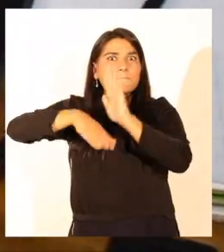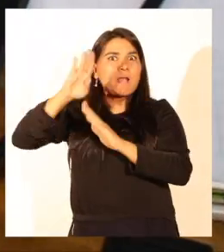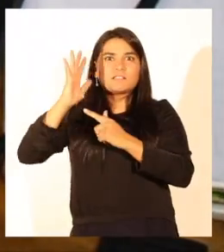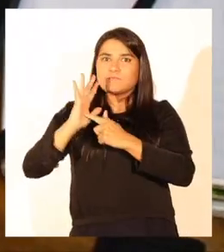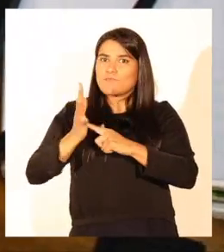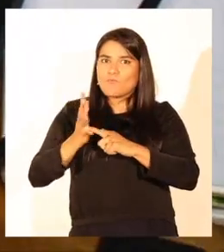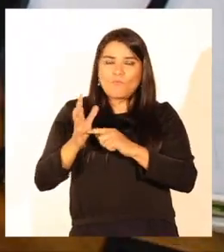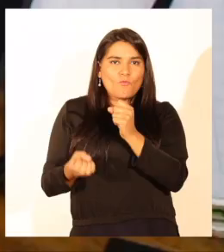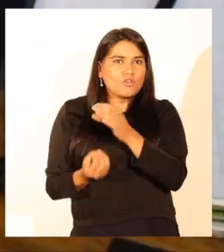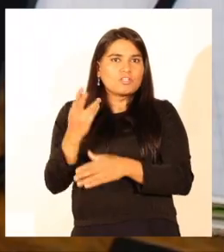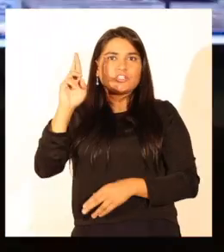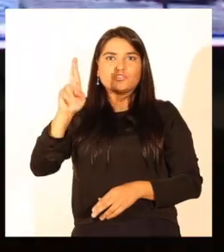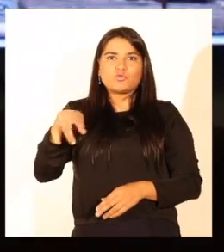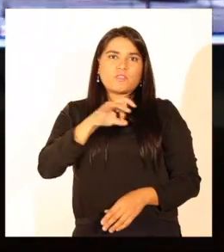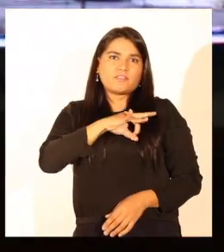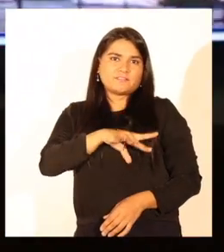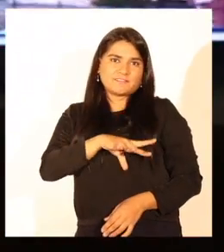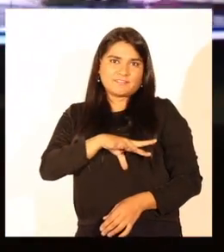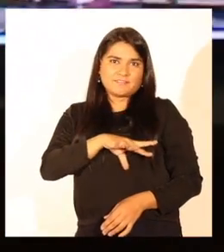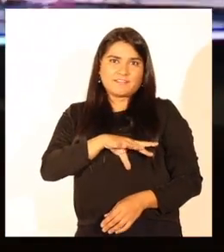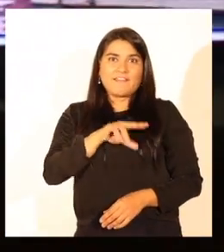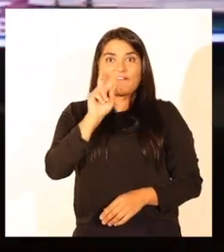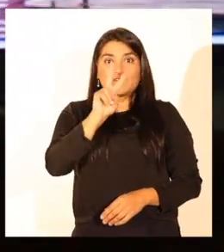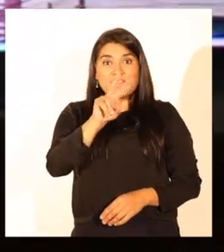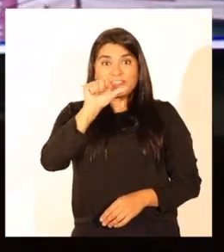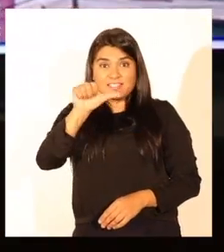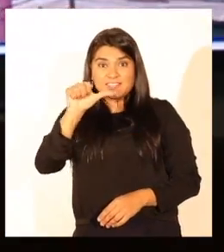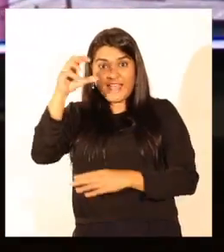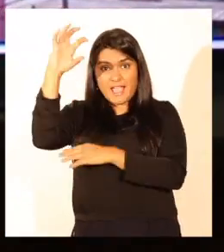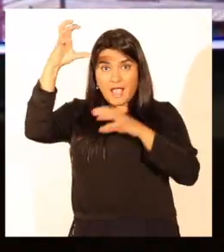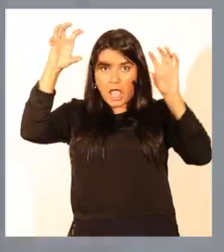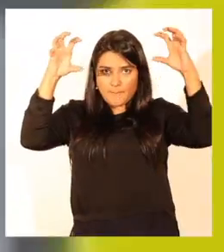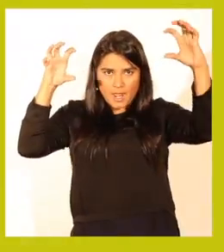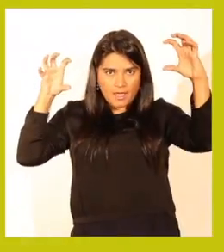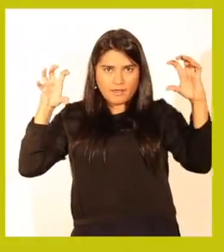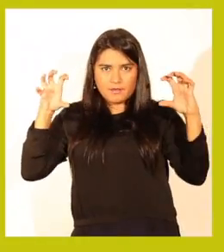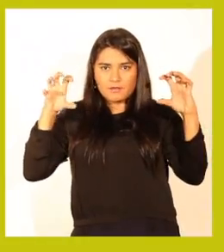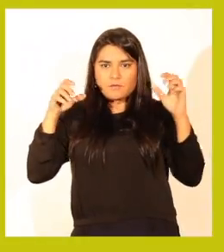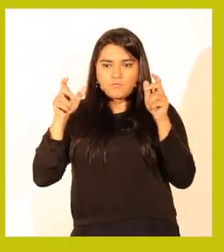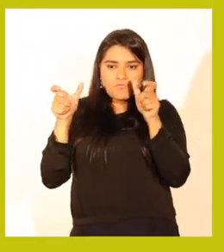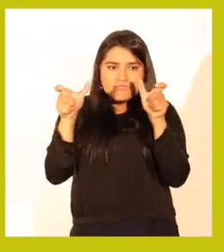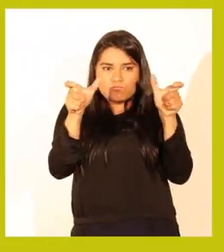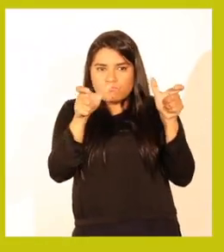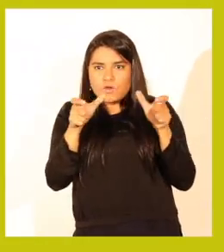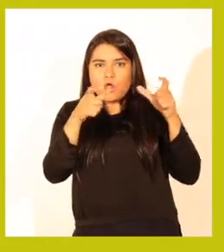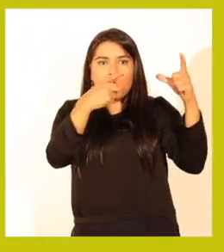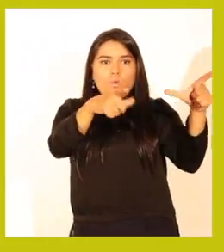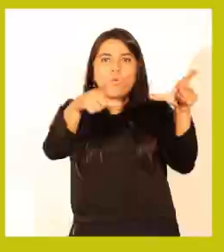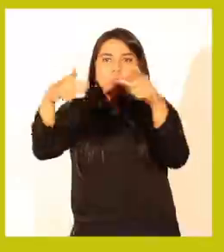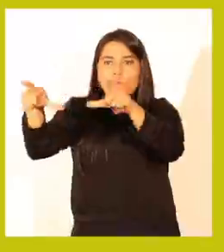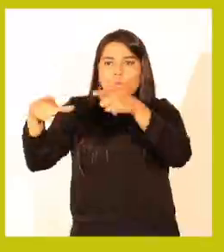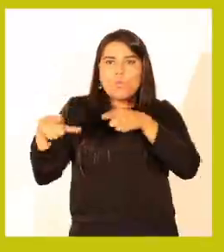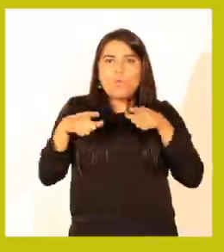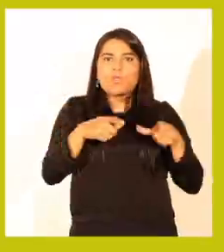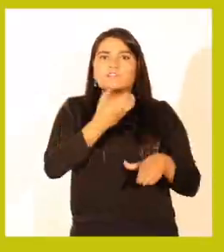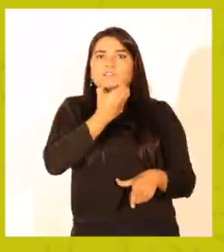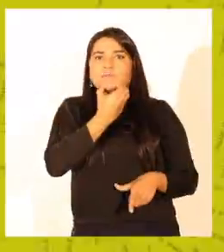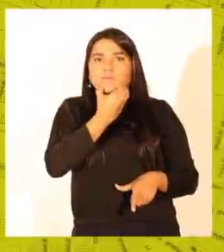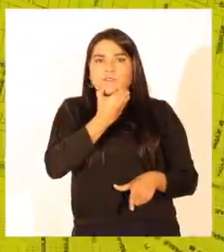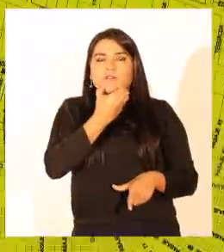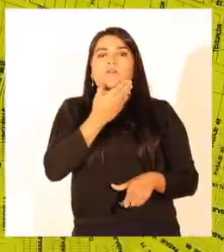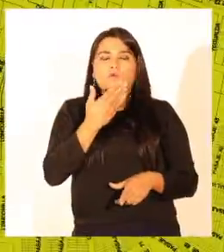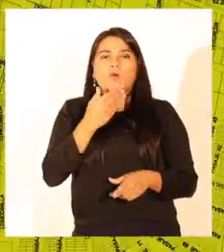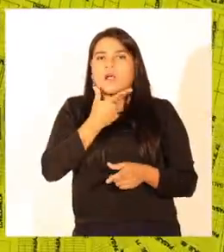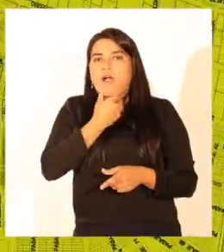moderno y tecnológico del sur de Chile. Las 26 cámaras que protegen y vigilan los 4 cuadrantes de San Pedro de la